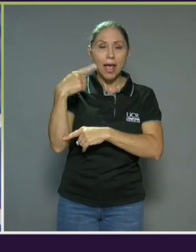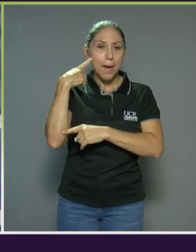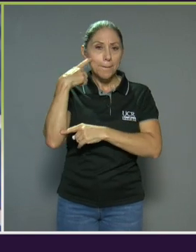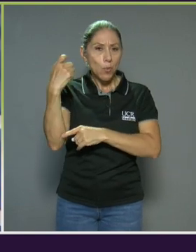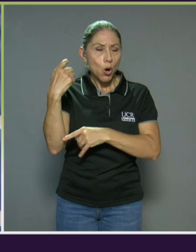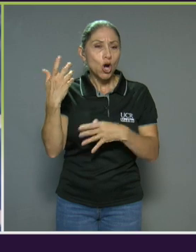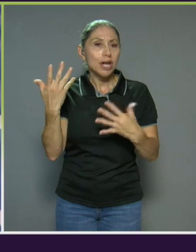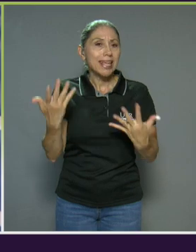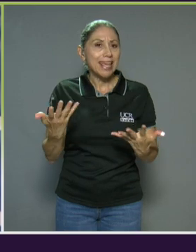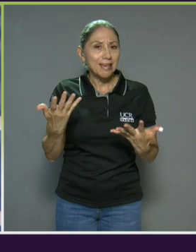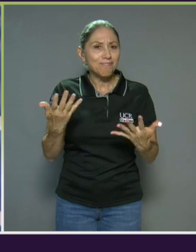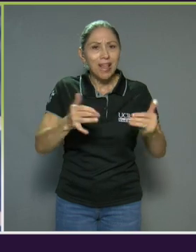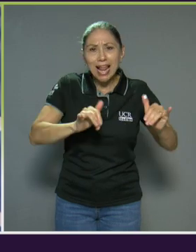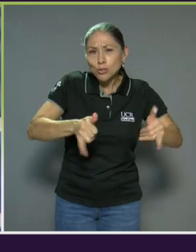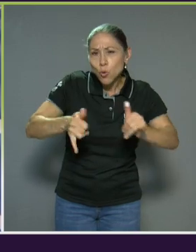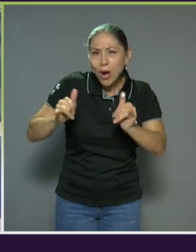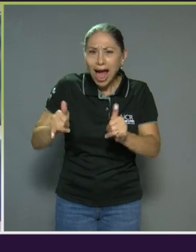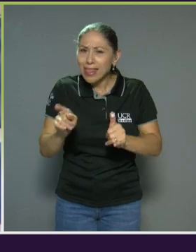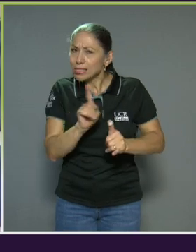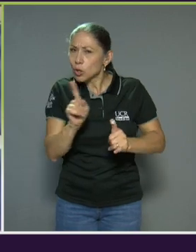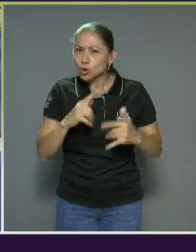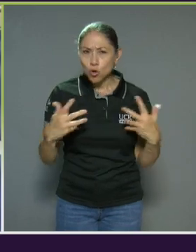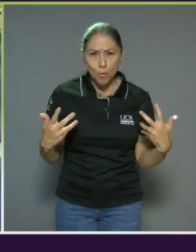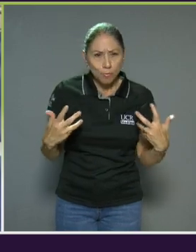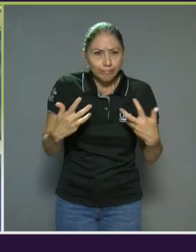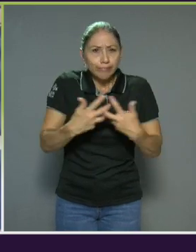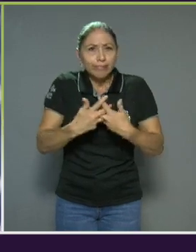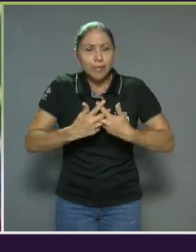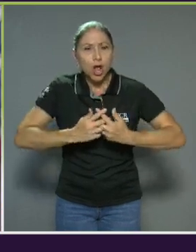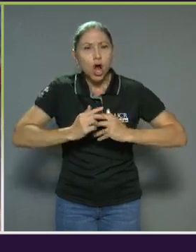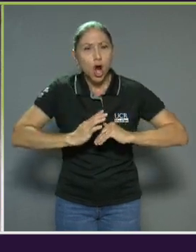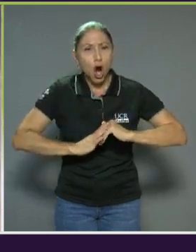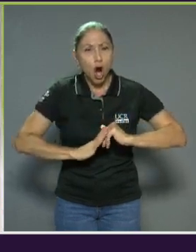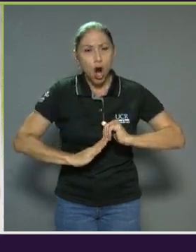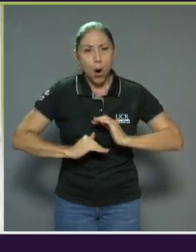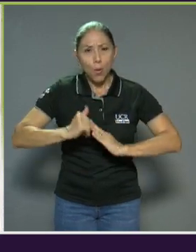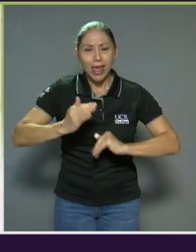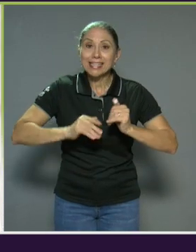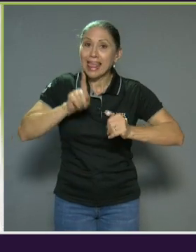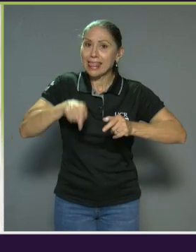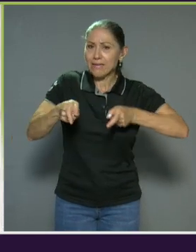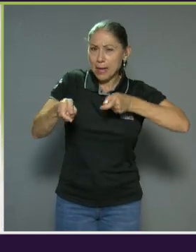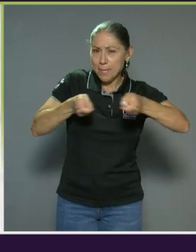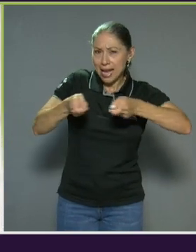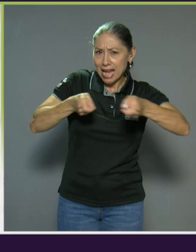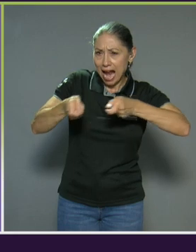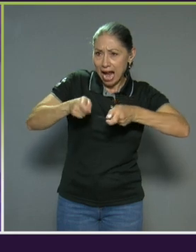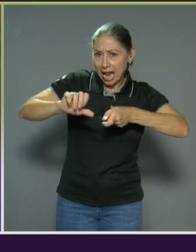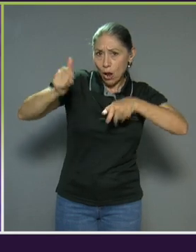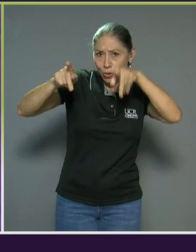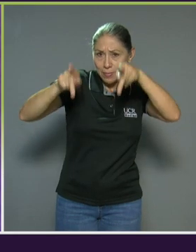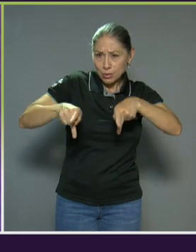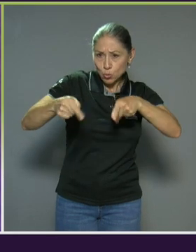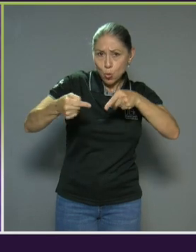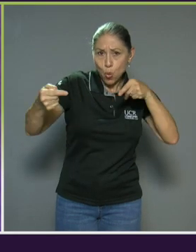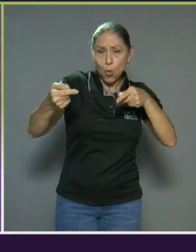no son muy cómodas, entonces hay que saber manejar a lo contrincante, ¿verdad?